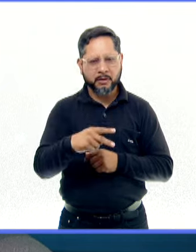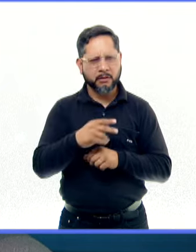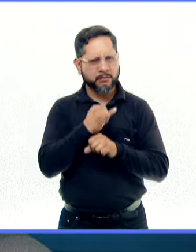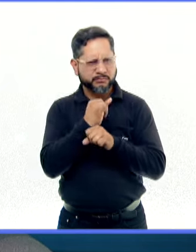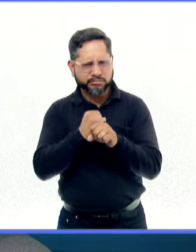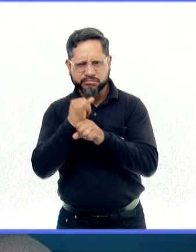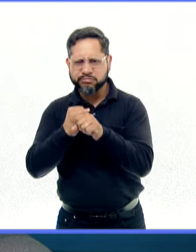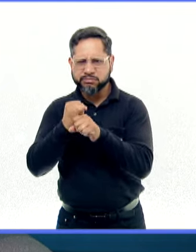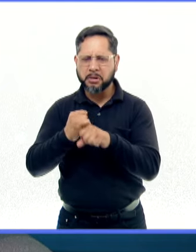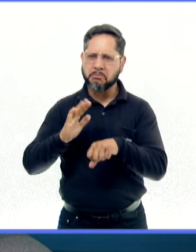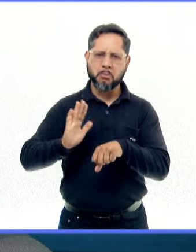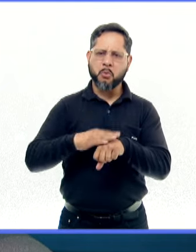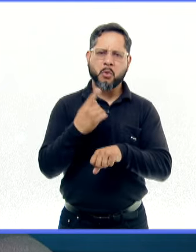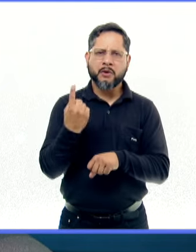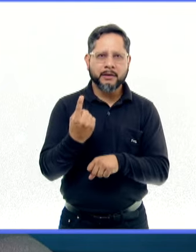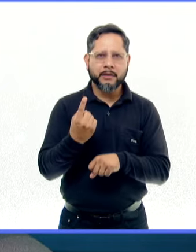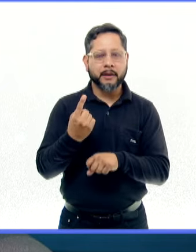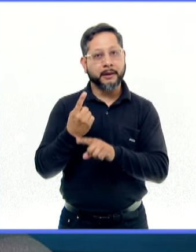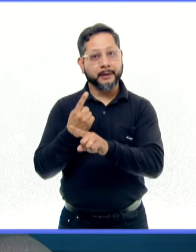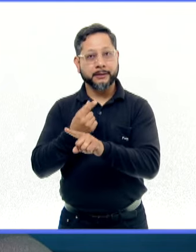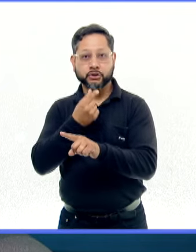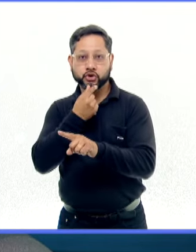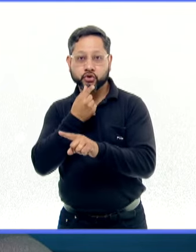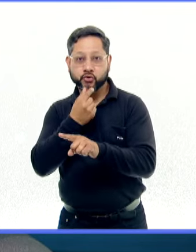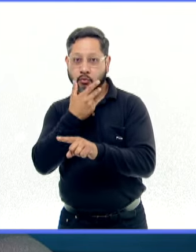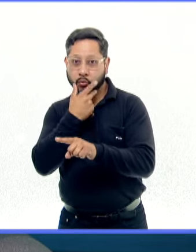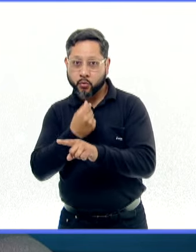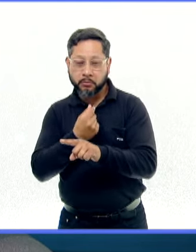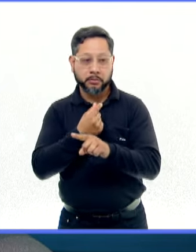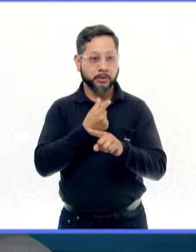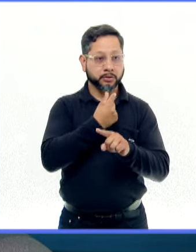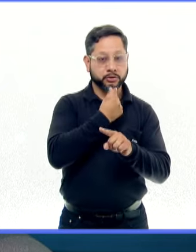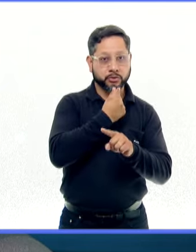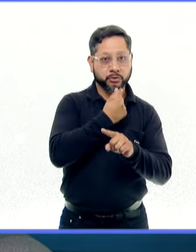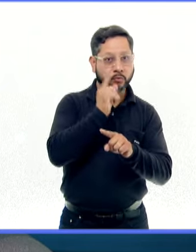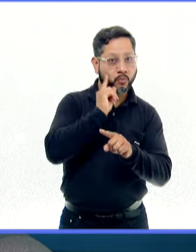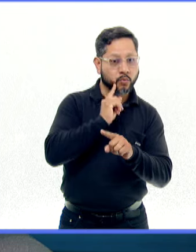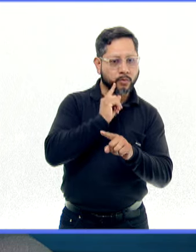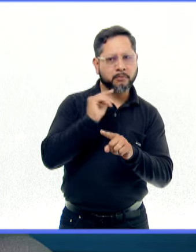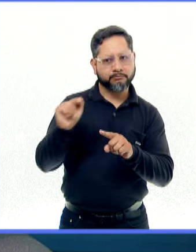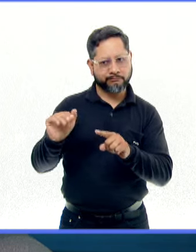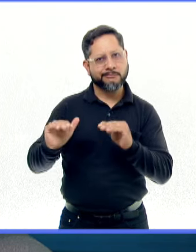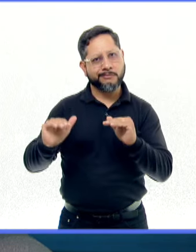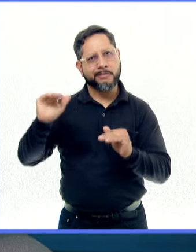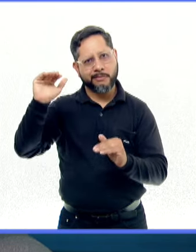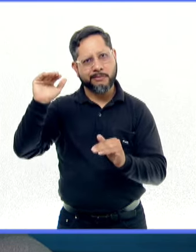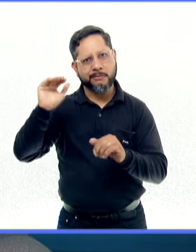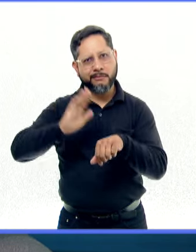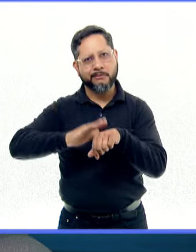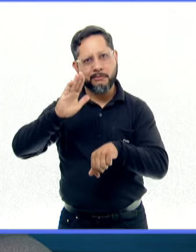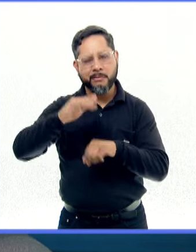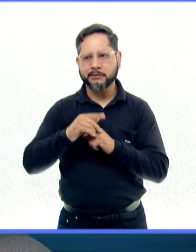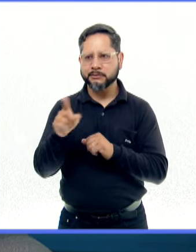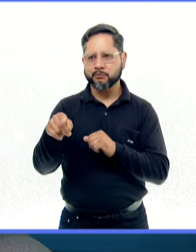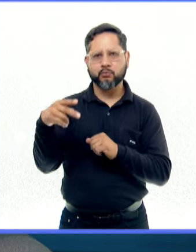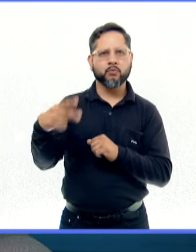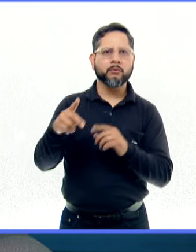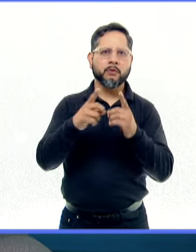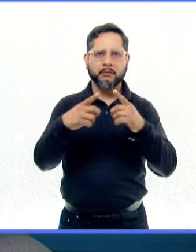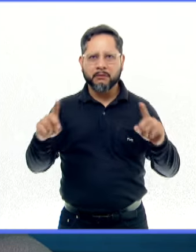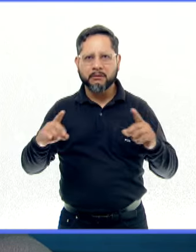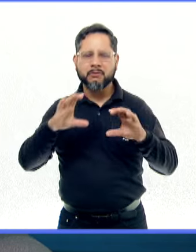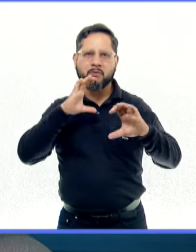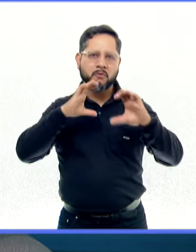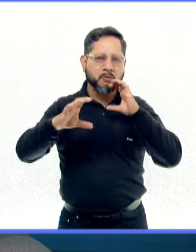genéticas y bueno, se cree que afecta más a los niños que a las niñas y suele manifestarse en el comportamiento, el desarrollo y la